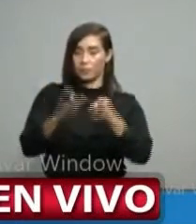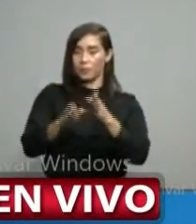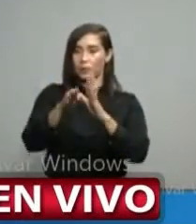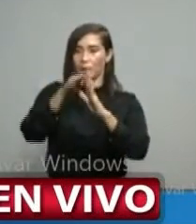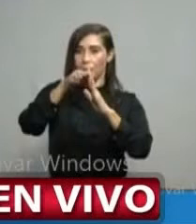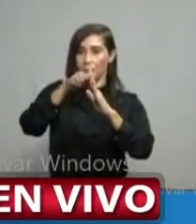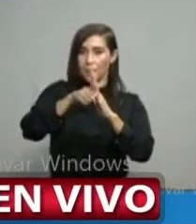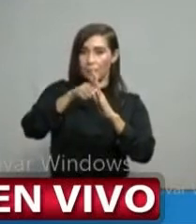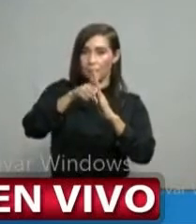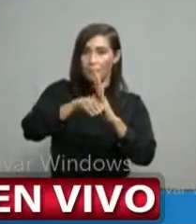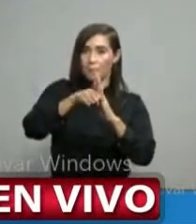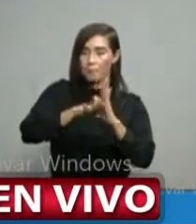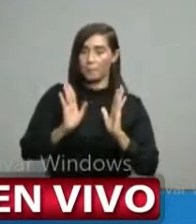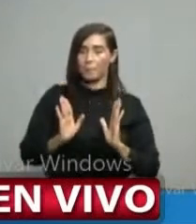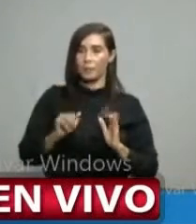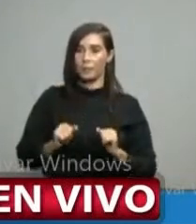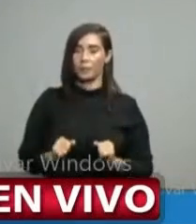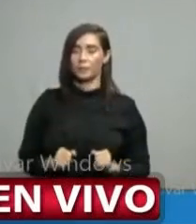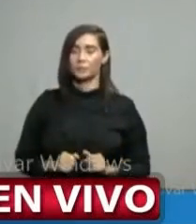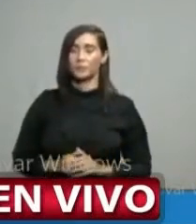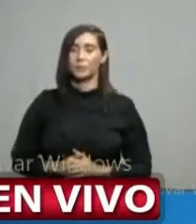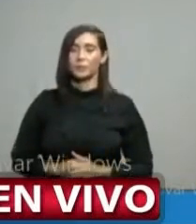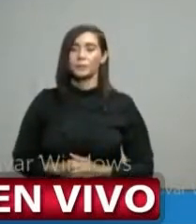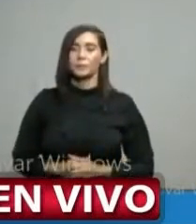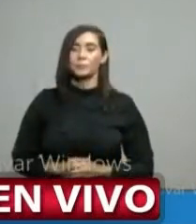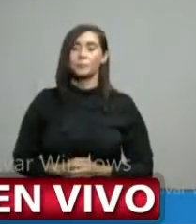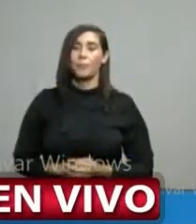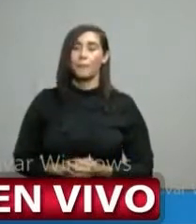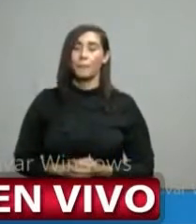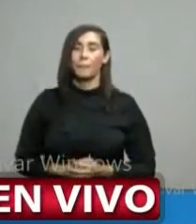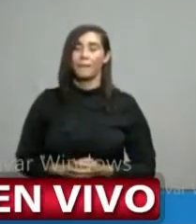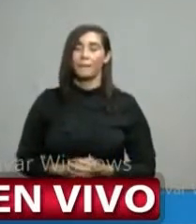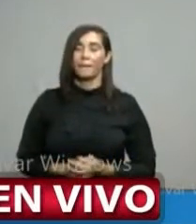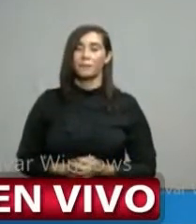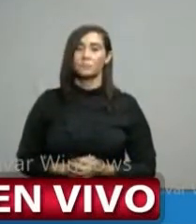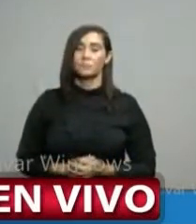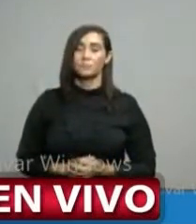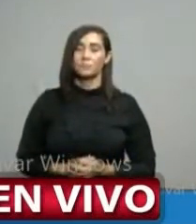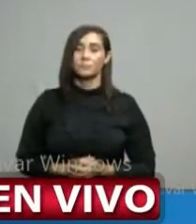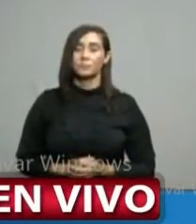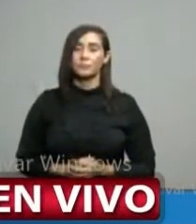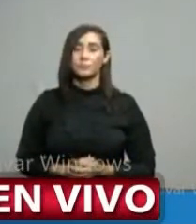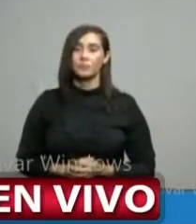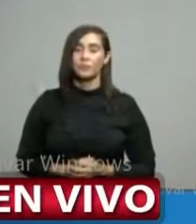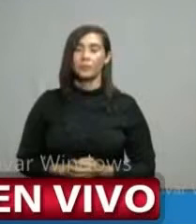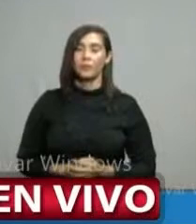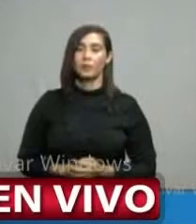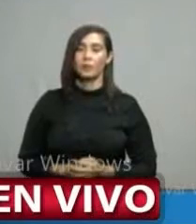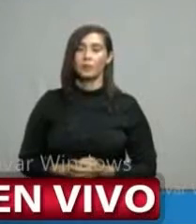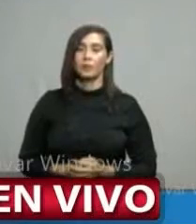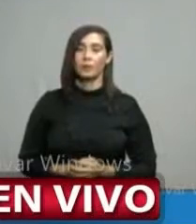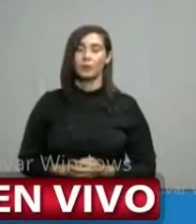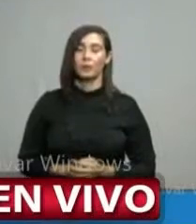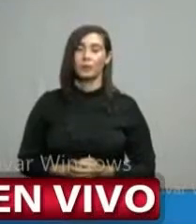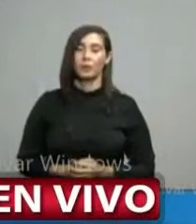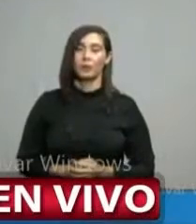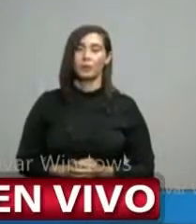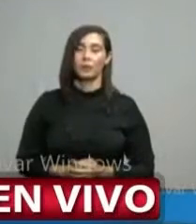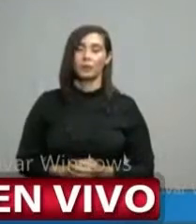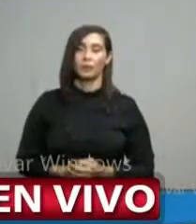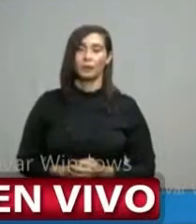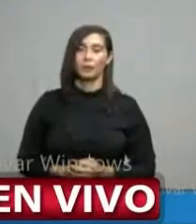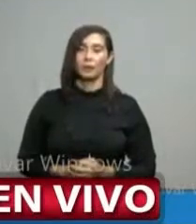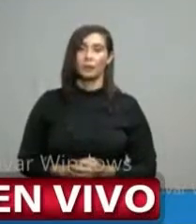positivo si nos vamos para reforzar la respuesta en este sentido al grado de